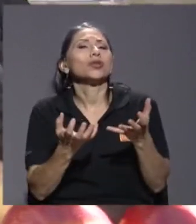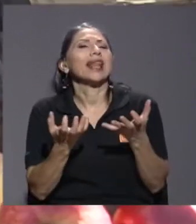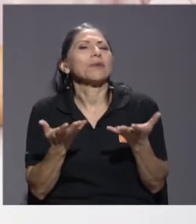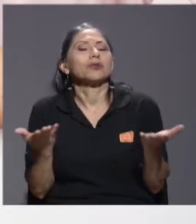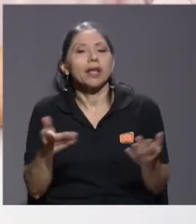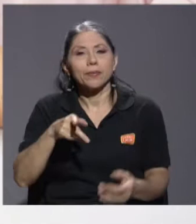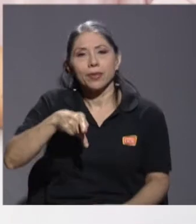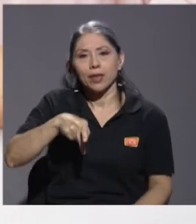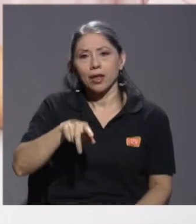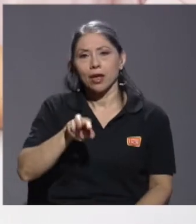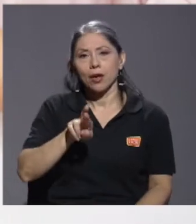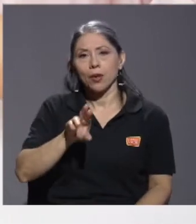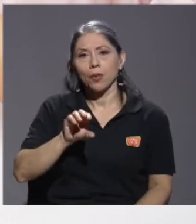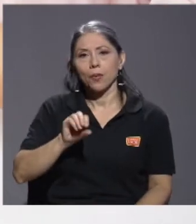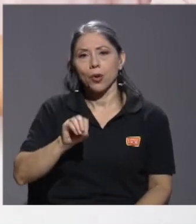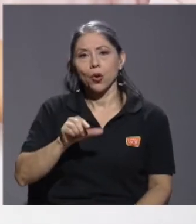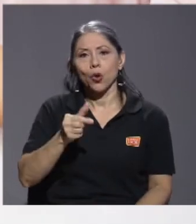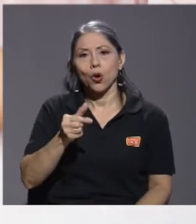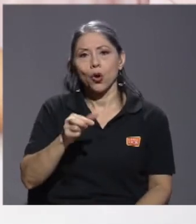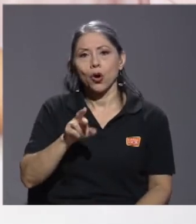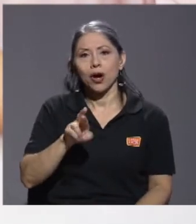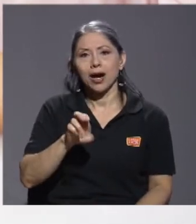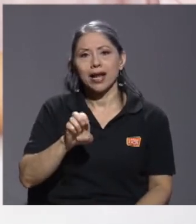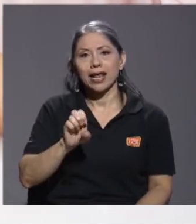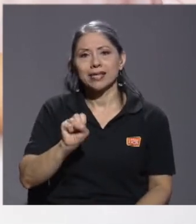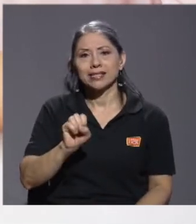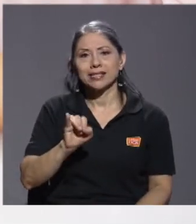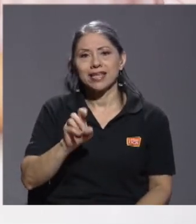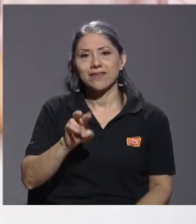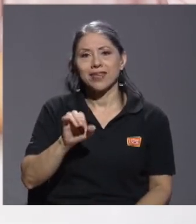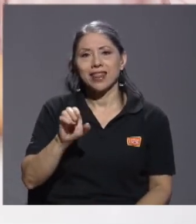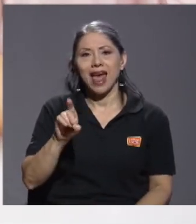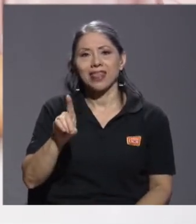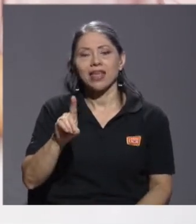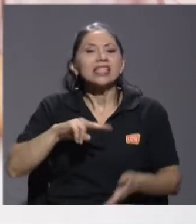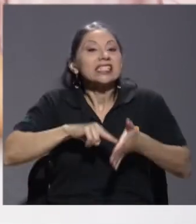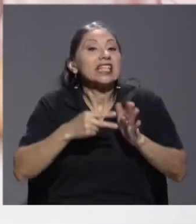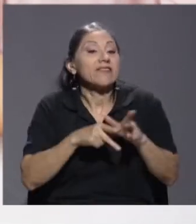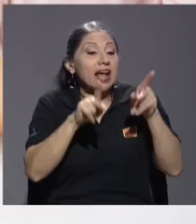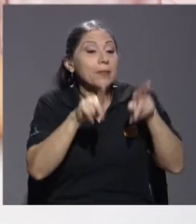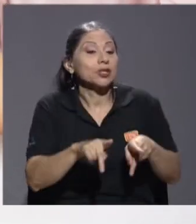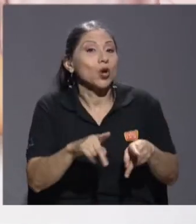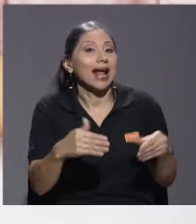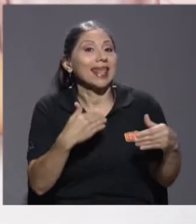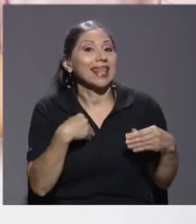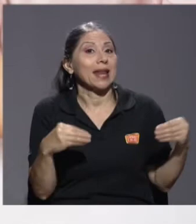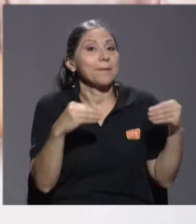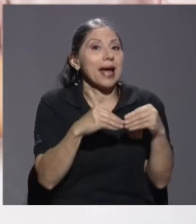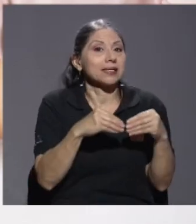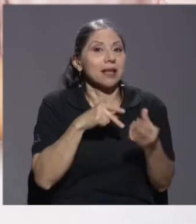que el que más tiene pague más, y el menor impacto en los grupos de menor ingreso.